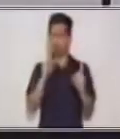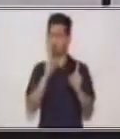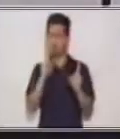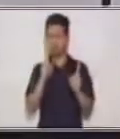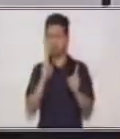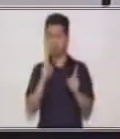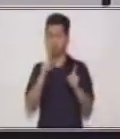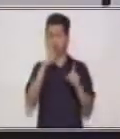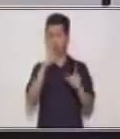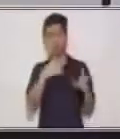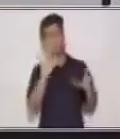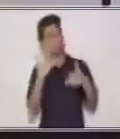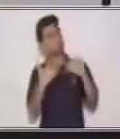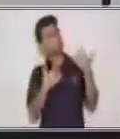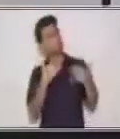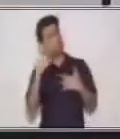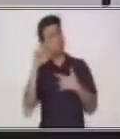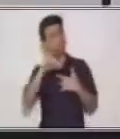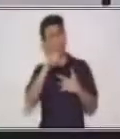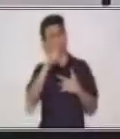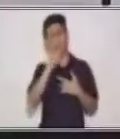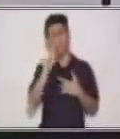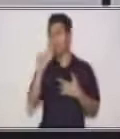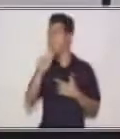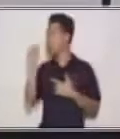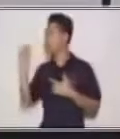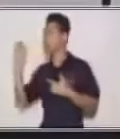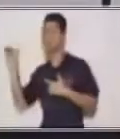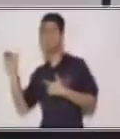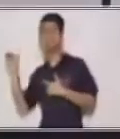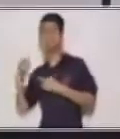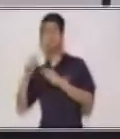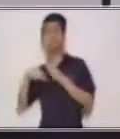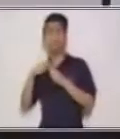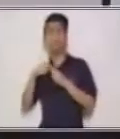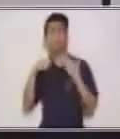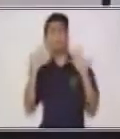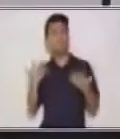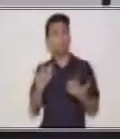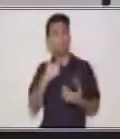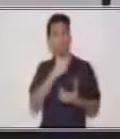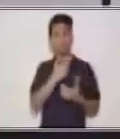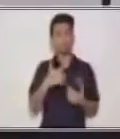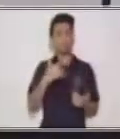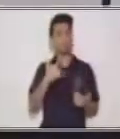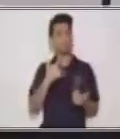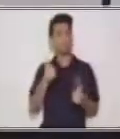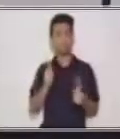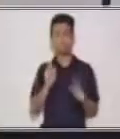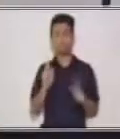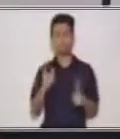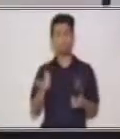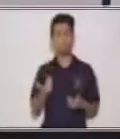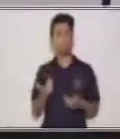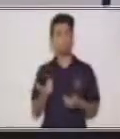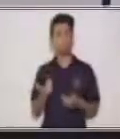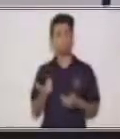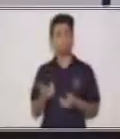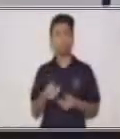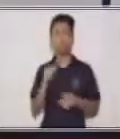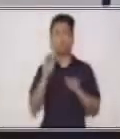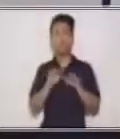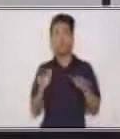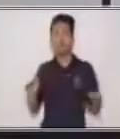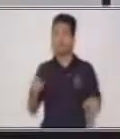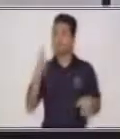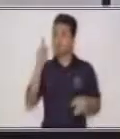recurrir a otra persona de tu familia para contarle que algo no está sucediendo bien para que todo esté bien. Los niños tienen derecho a